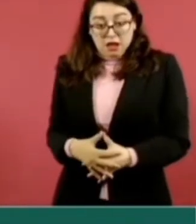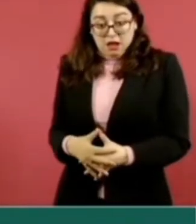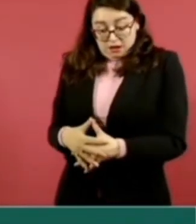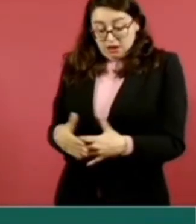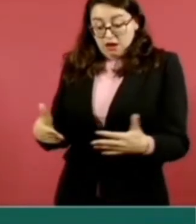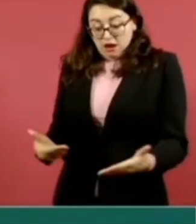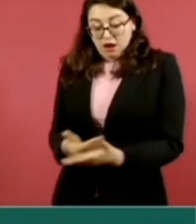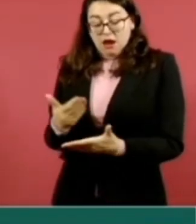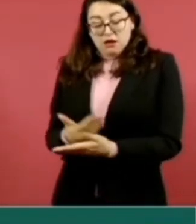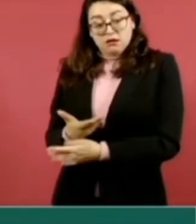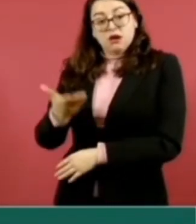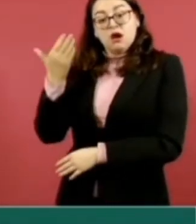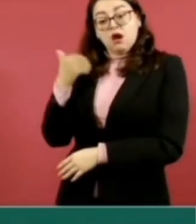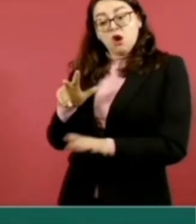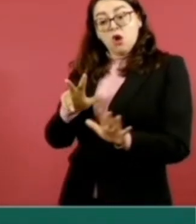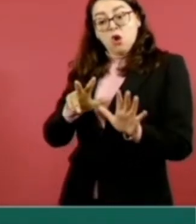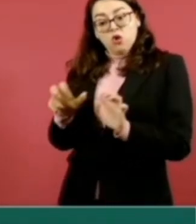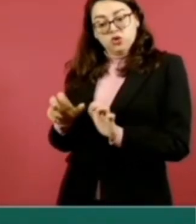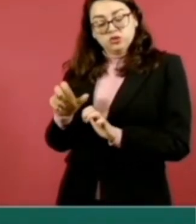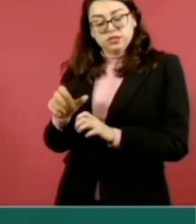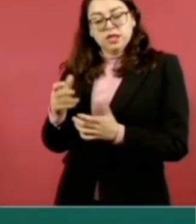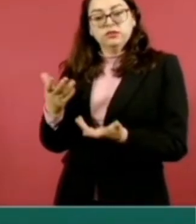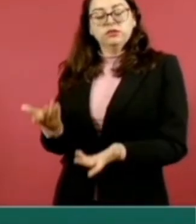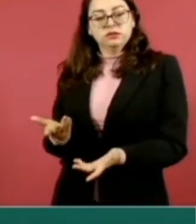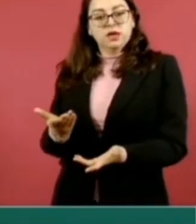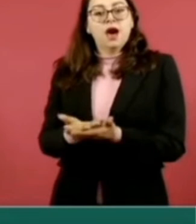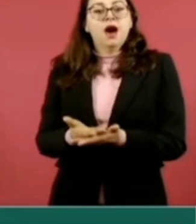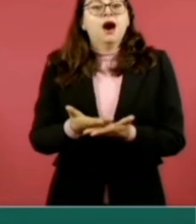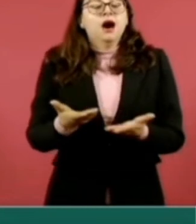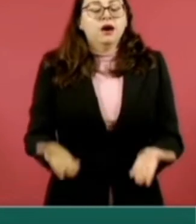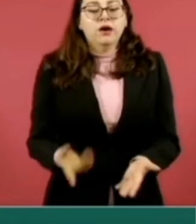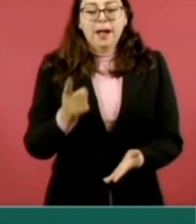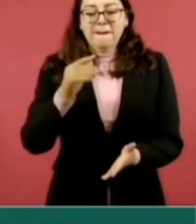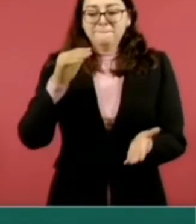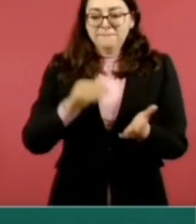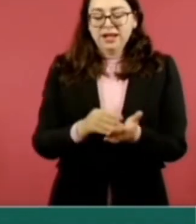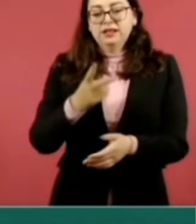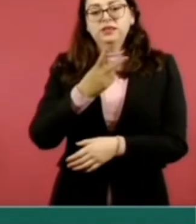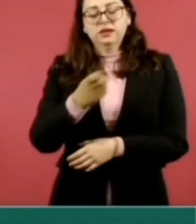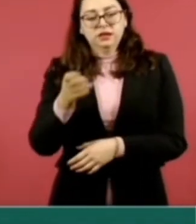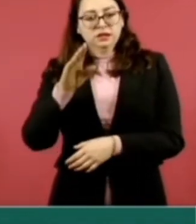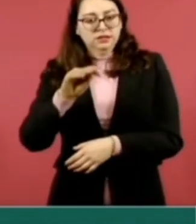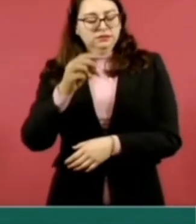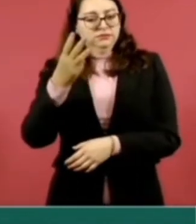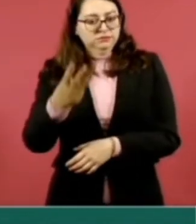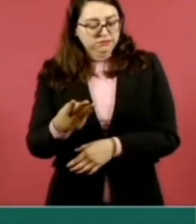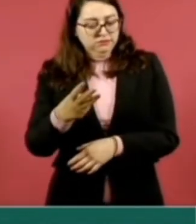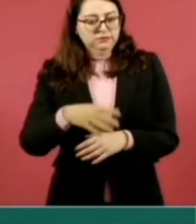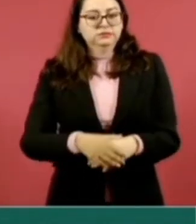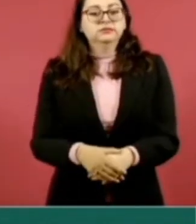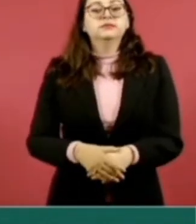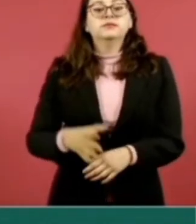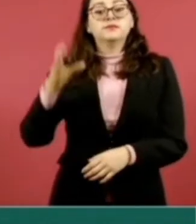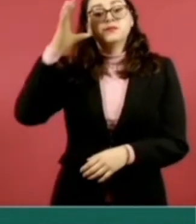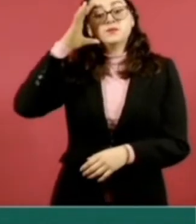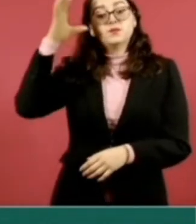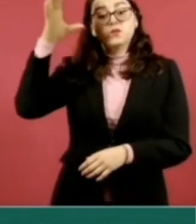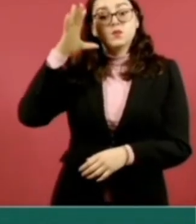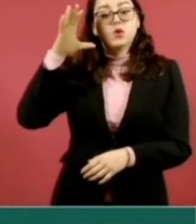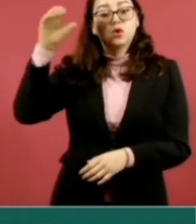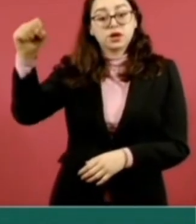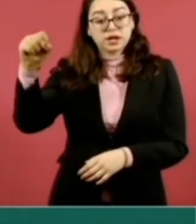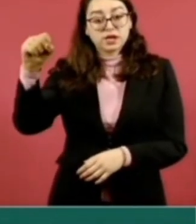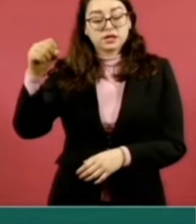de 892 partos atendidos en un mes, ahora se atiende 1 mil 293. El caso de Morelos, la